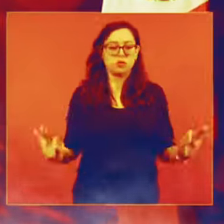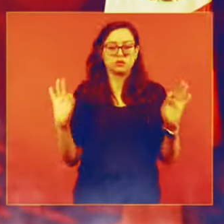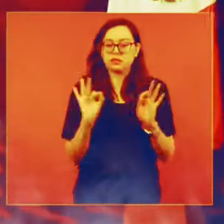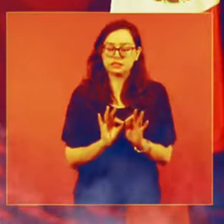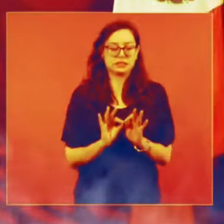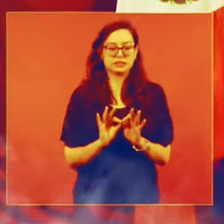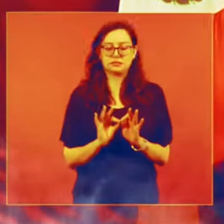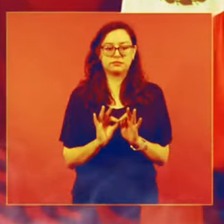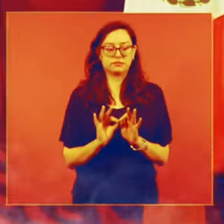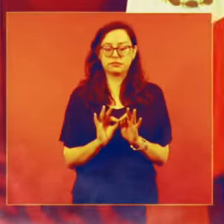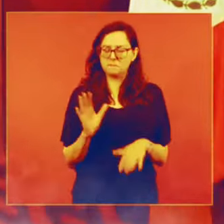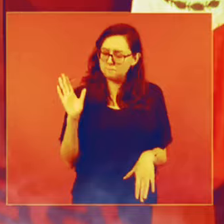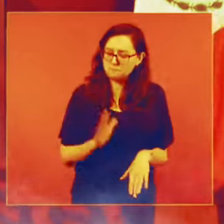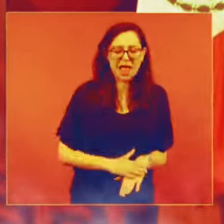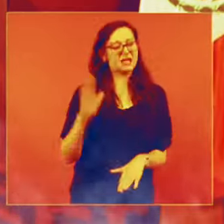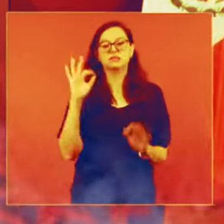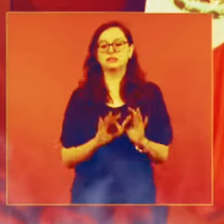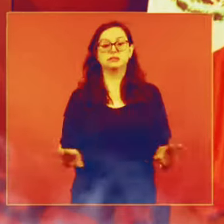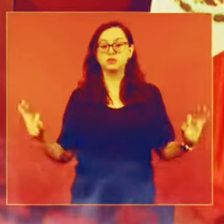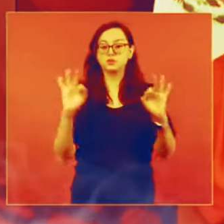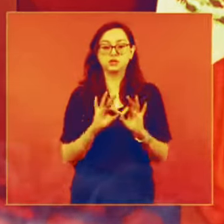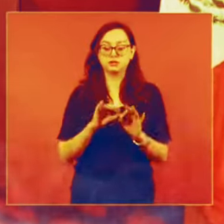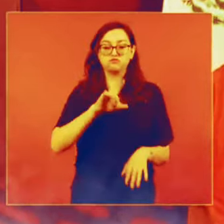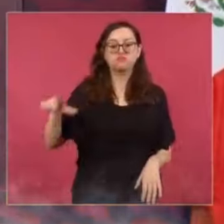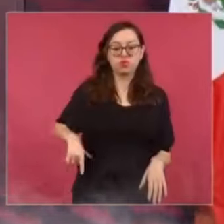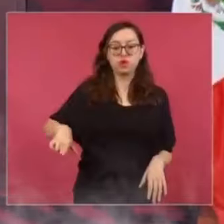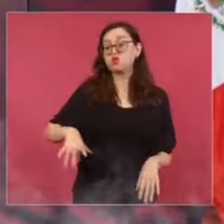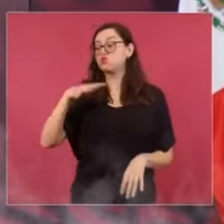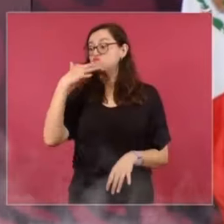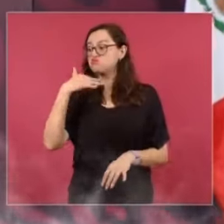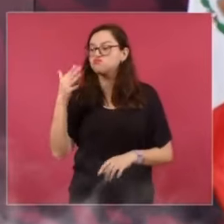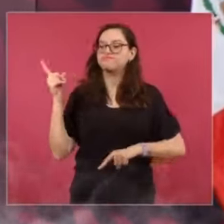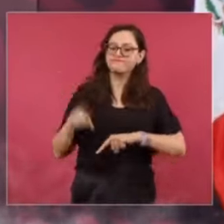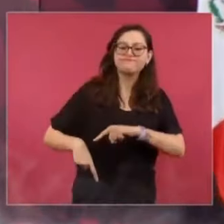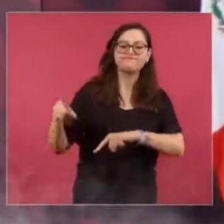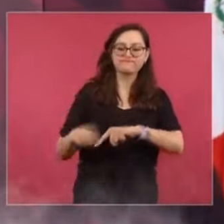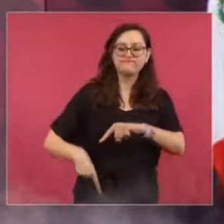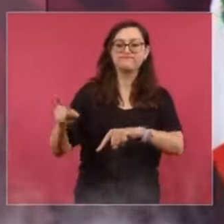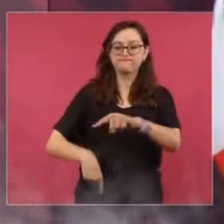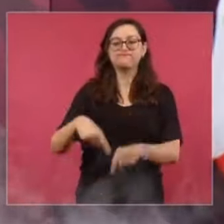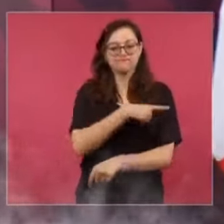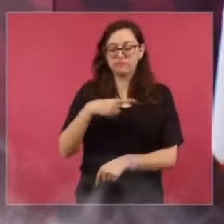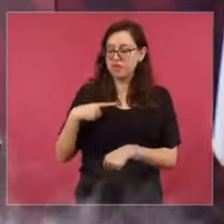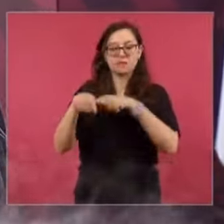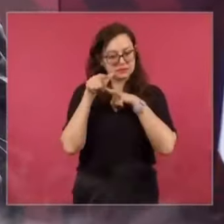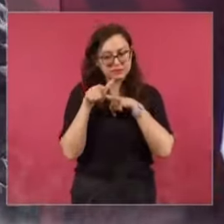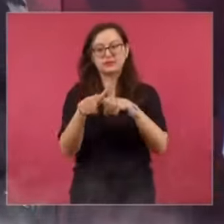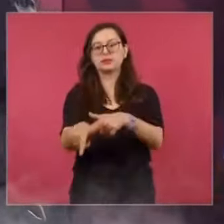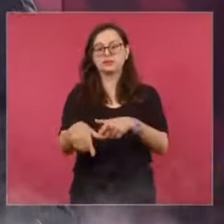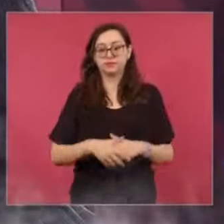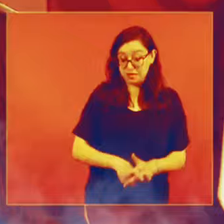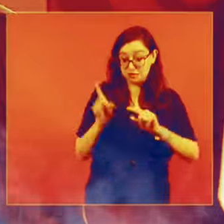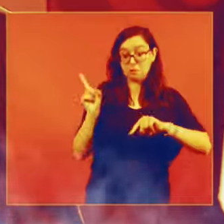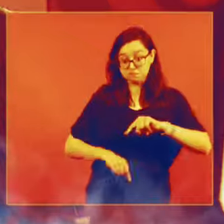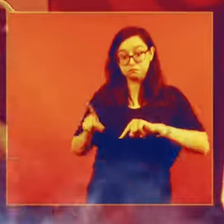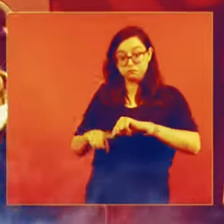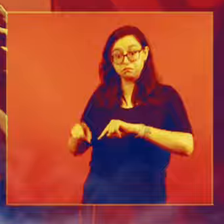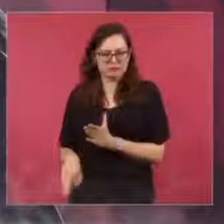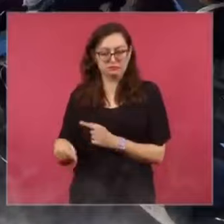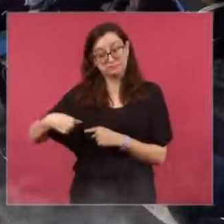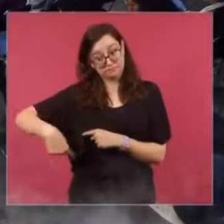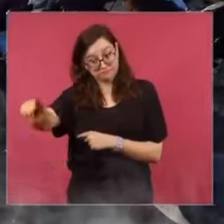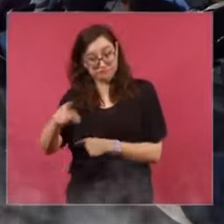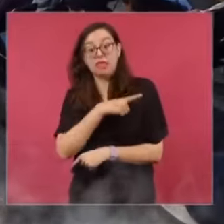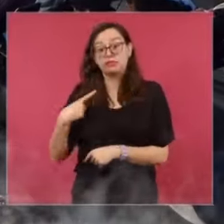es la principal tarea del gobierno y eso que ya inició debe